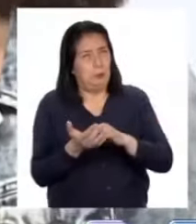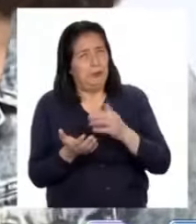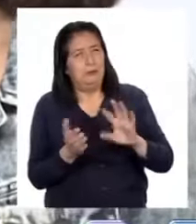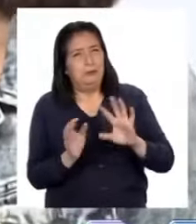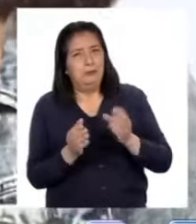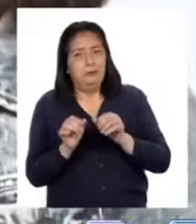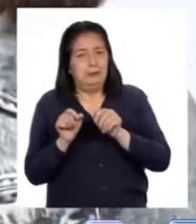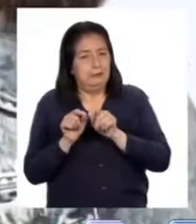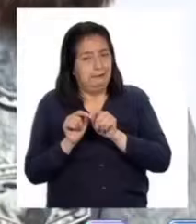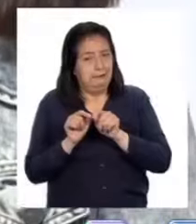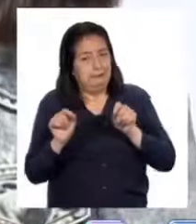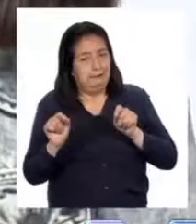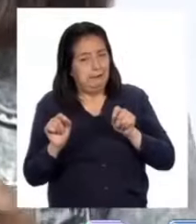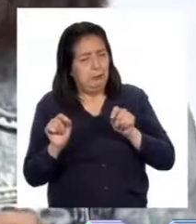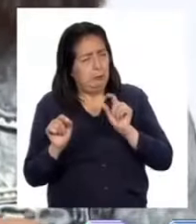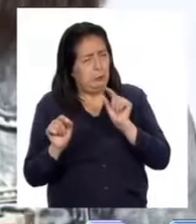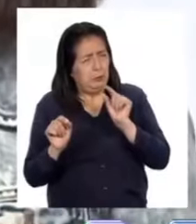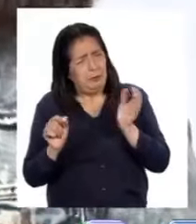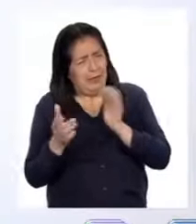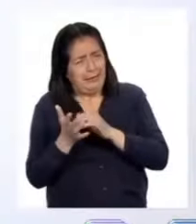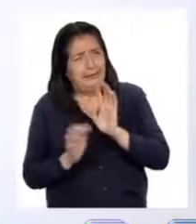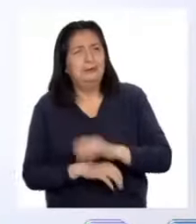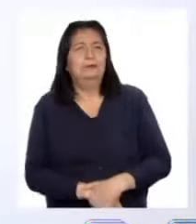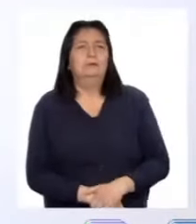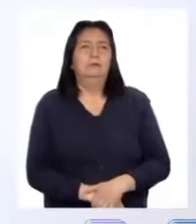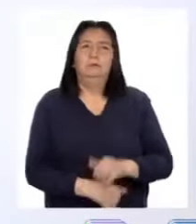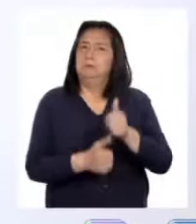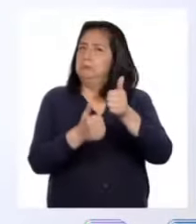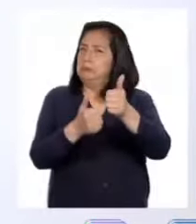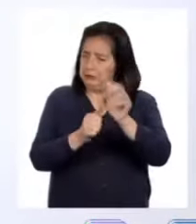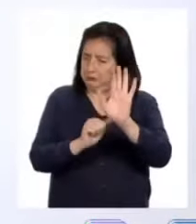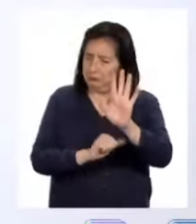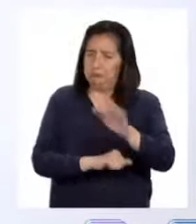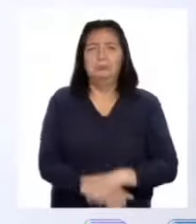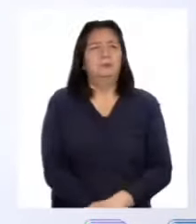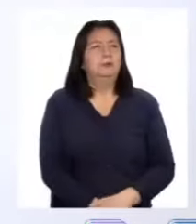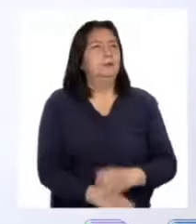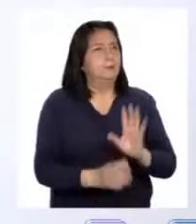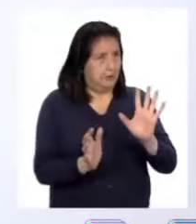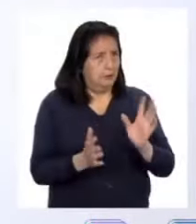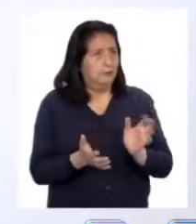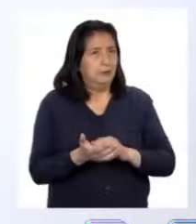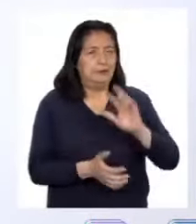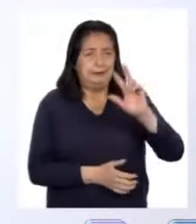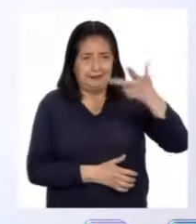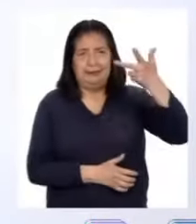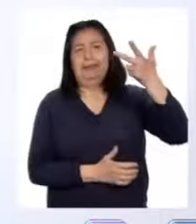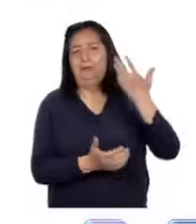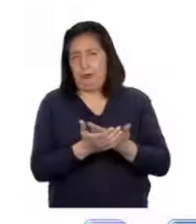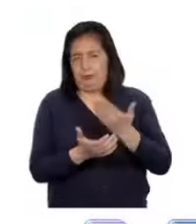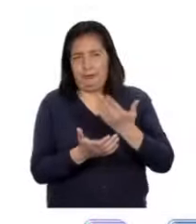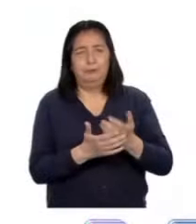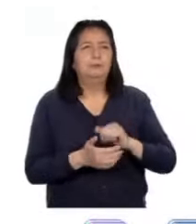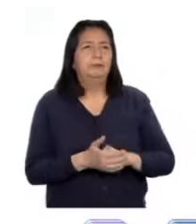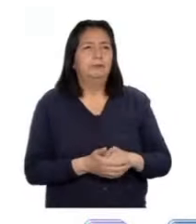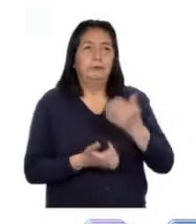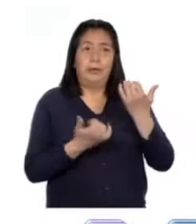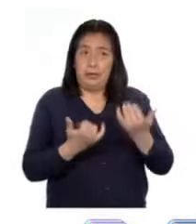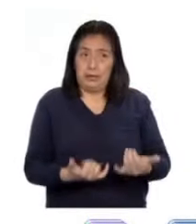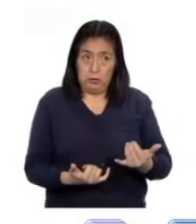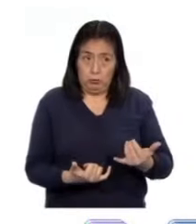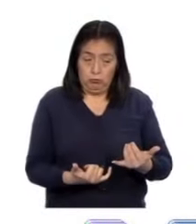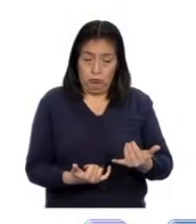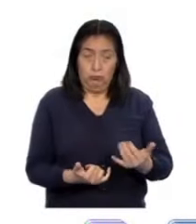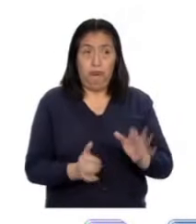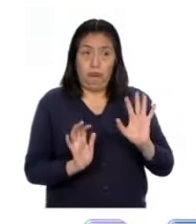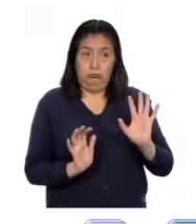aumentando la longitud del radio un poquito más. Muy bien, Pati. Vamos por el tercer intento. Ahora